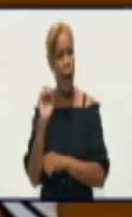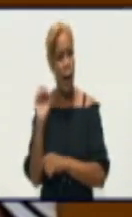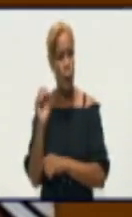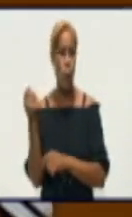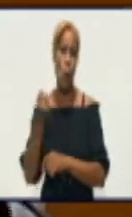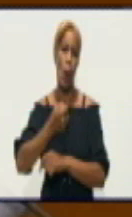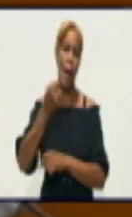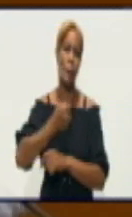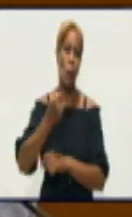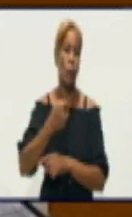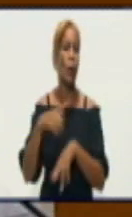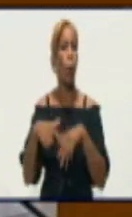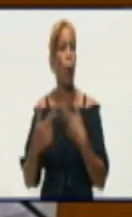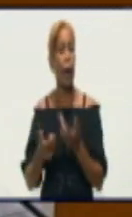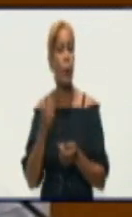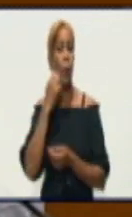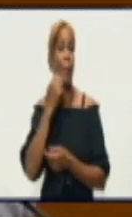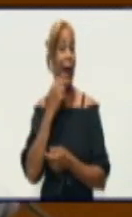Sí, cómo no.